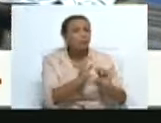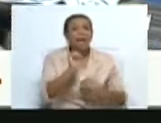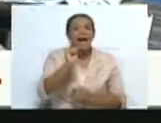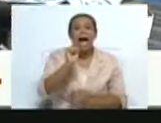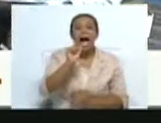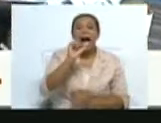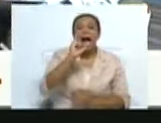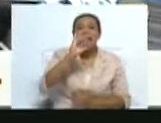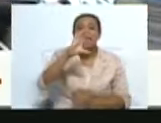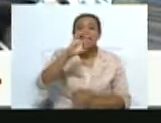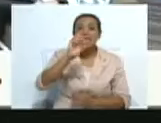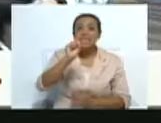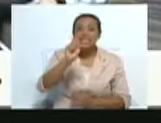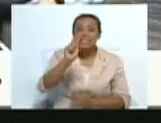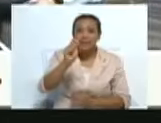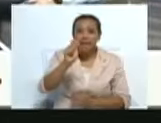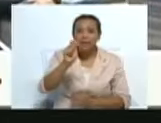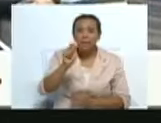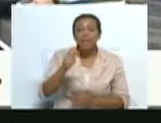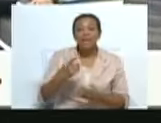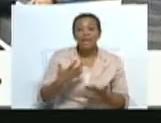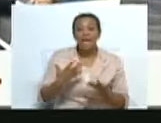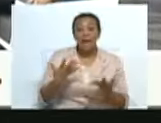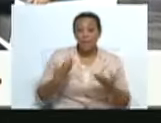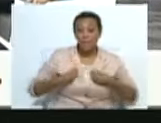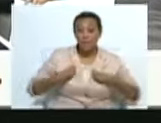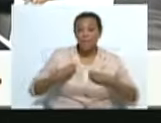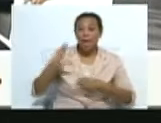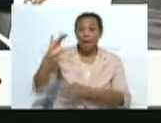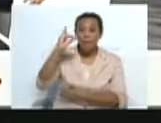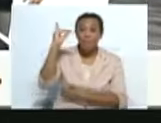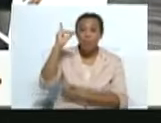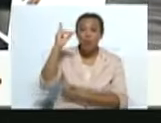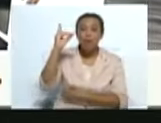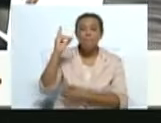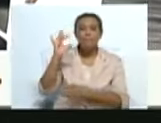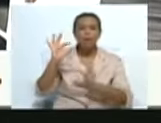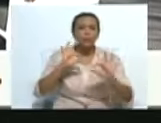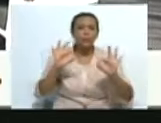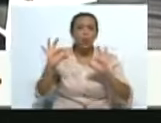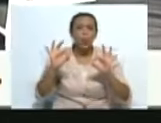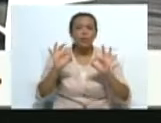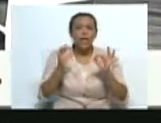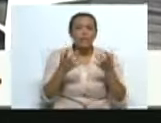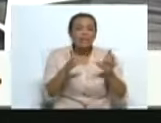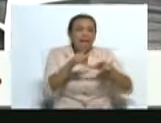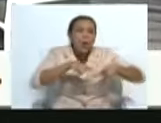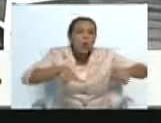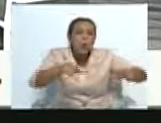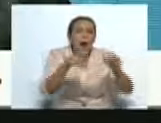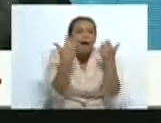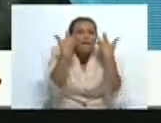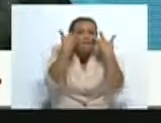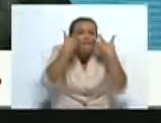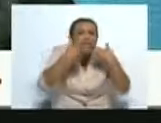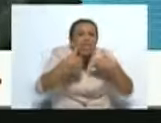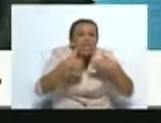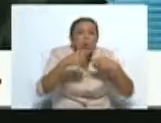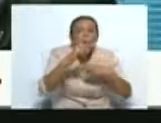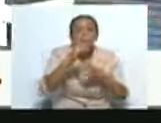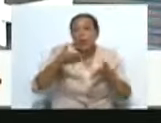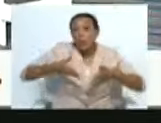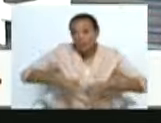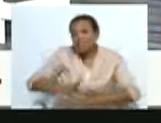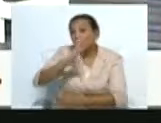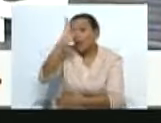Guimaraes, es de Bolivia, ella es actriz y productora del Teatro de los Andes, pero en realidad nació en Brasil.